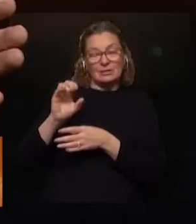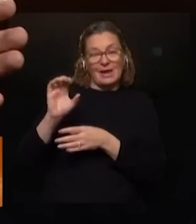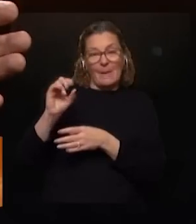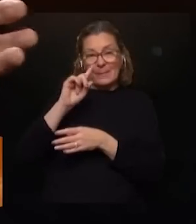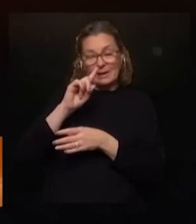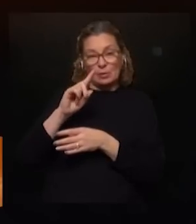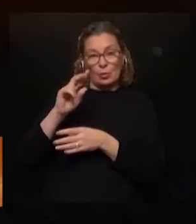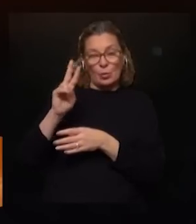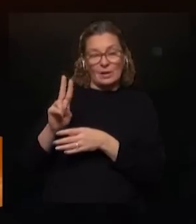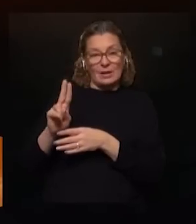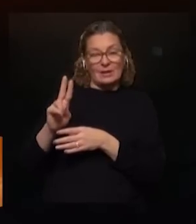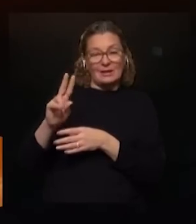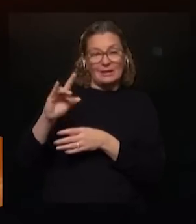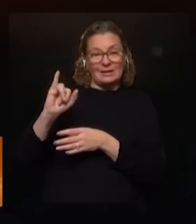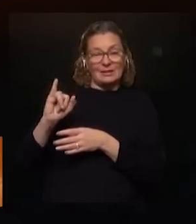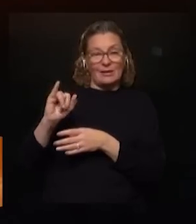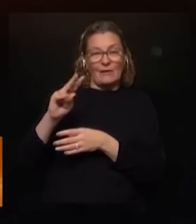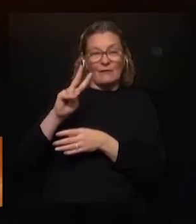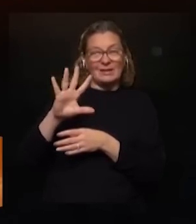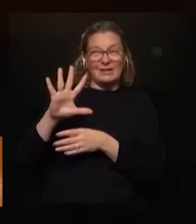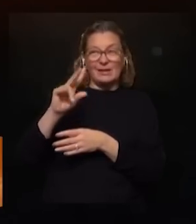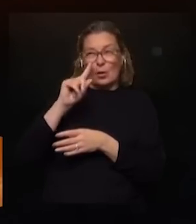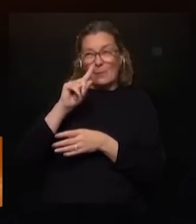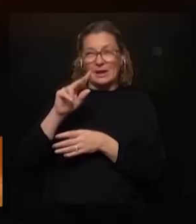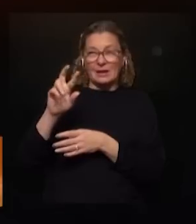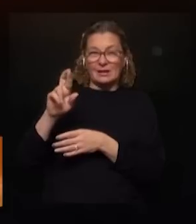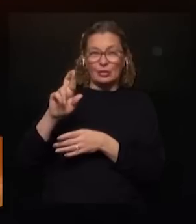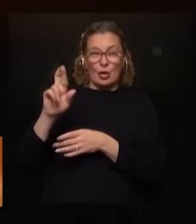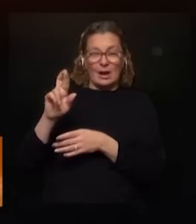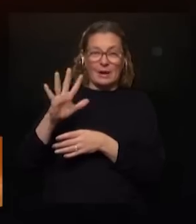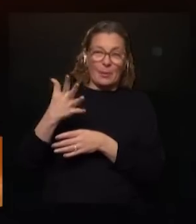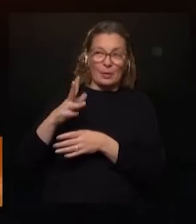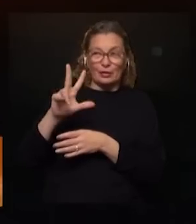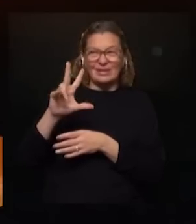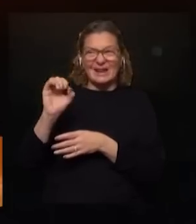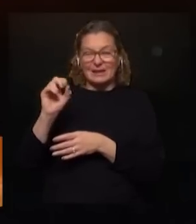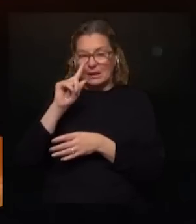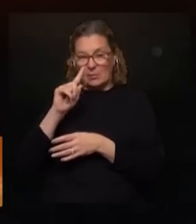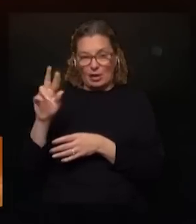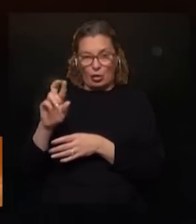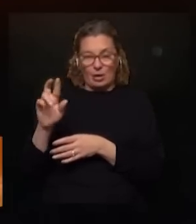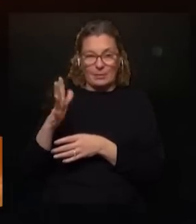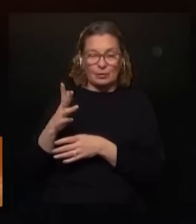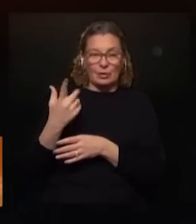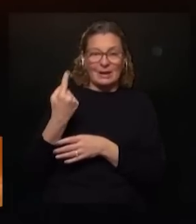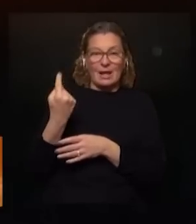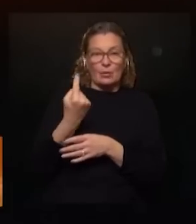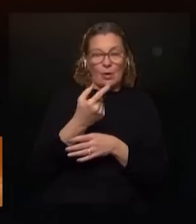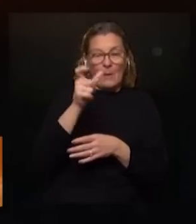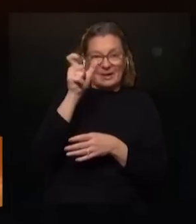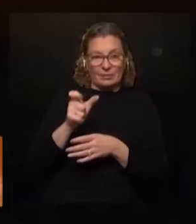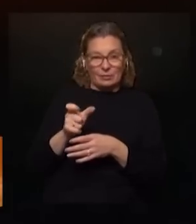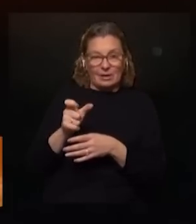indexadas traducido a dólares 25.000 30.000 según la época es decir que no es que cada persona tenga